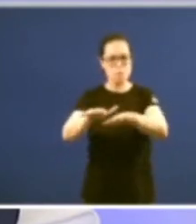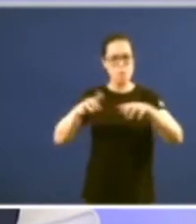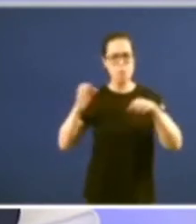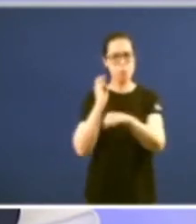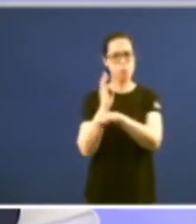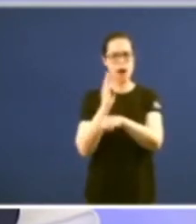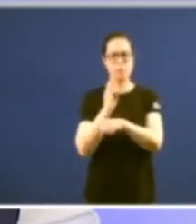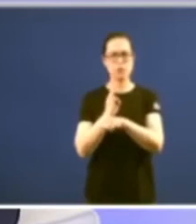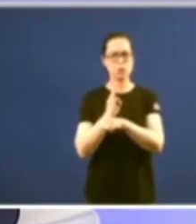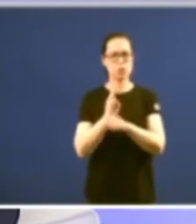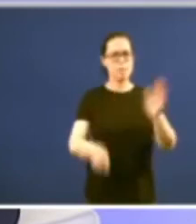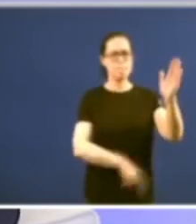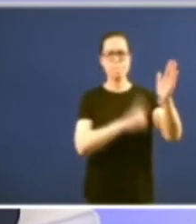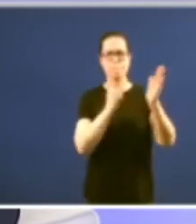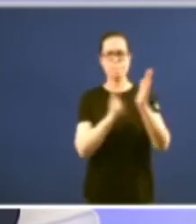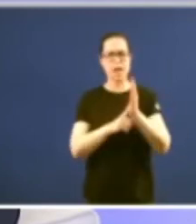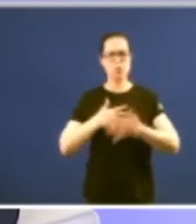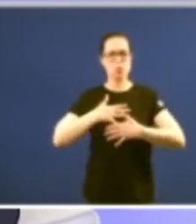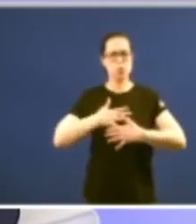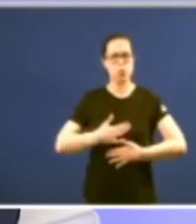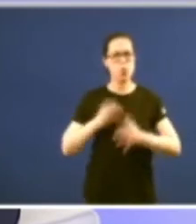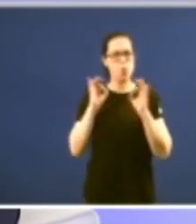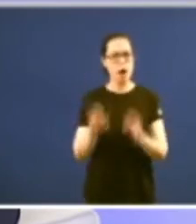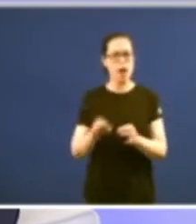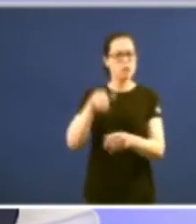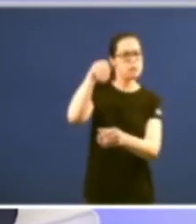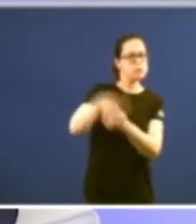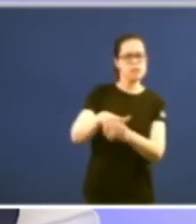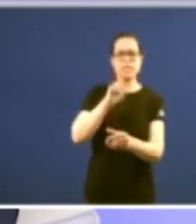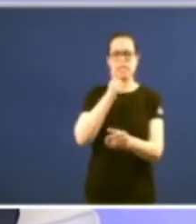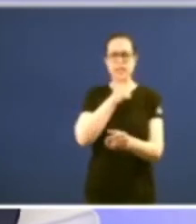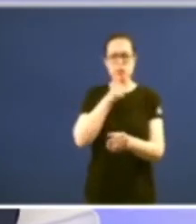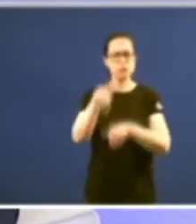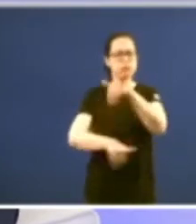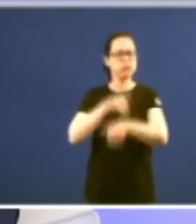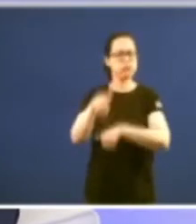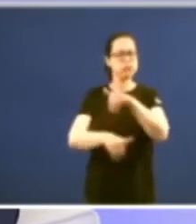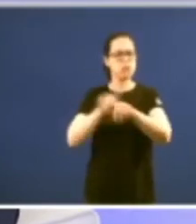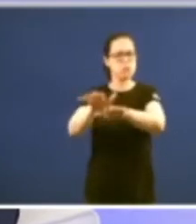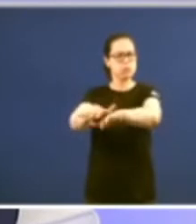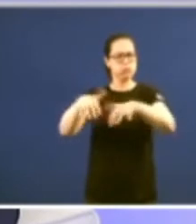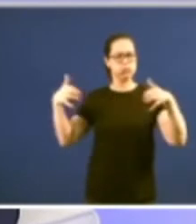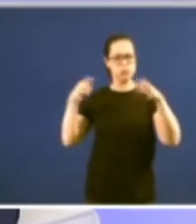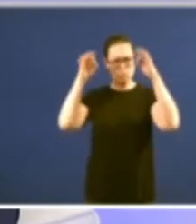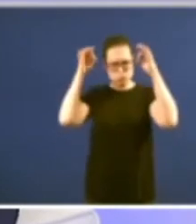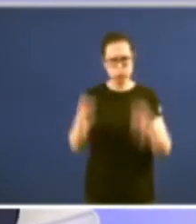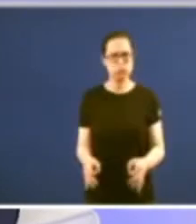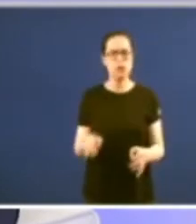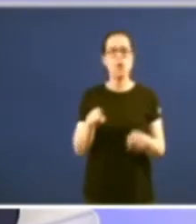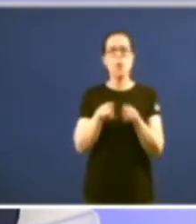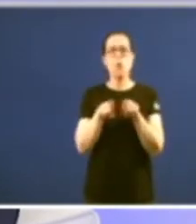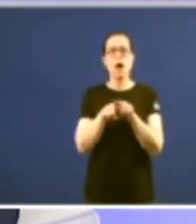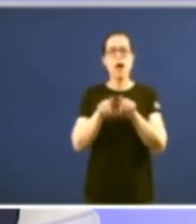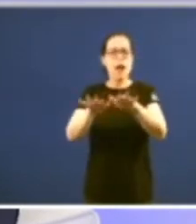pleno elegido por su frase universal libre igual directo e secreto e é un Parlamento de verdade comparable perfectamente a calqueira